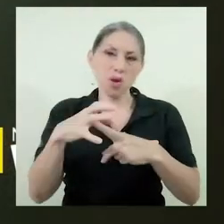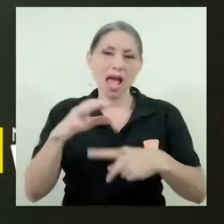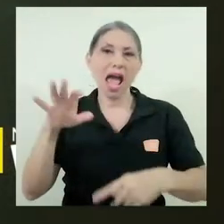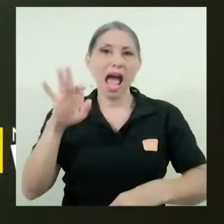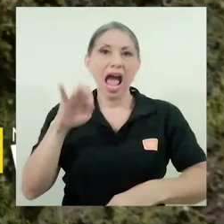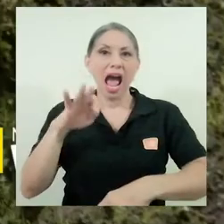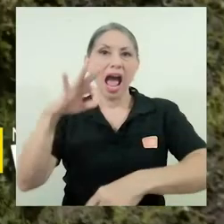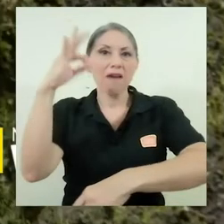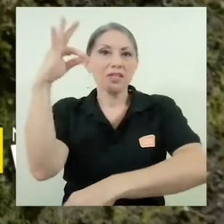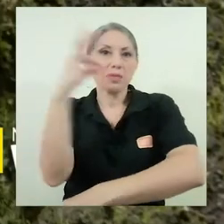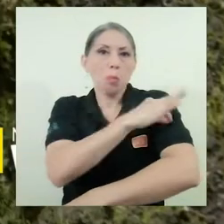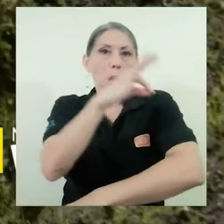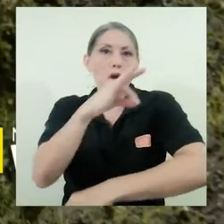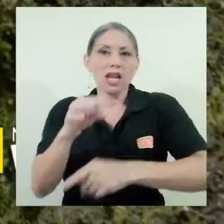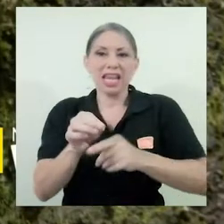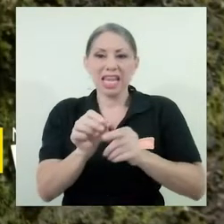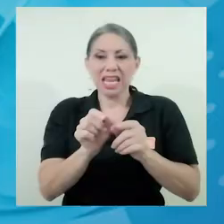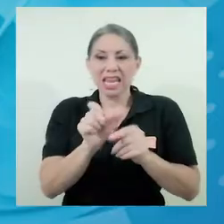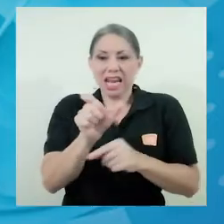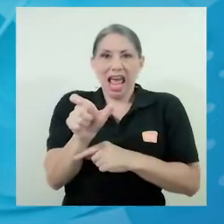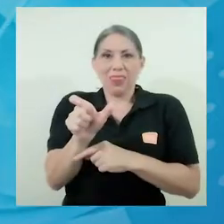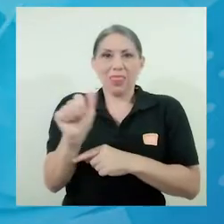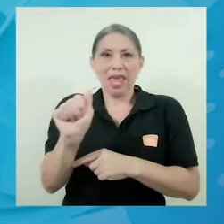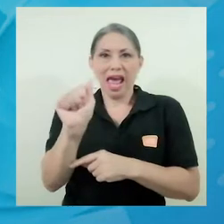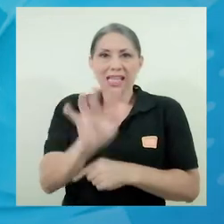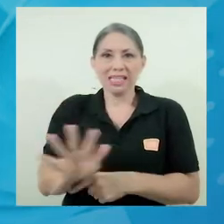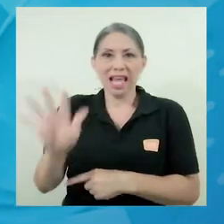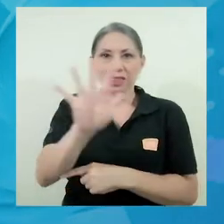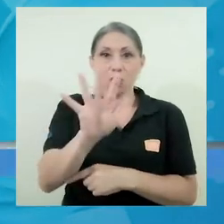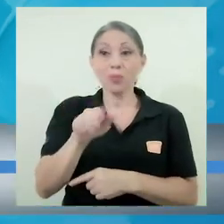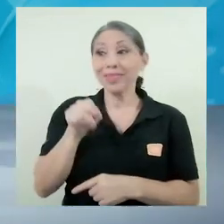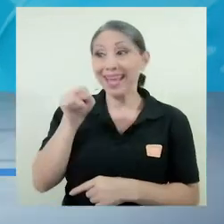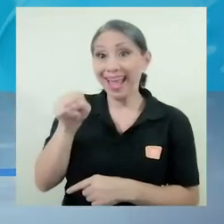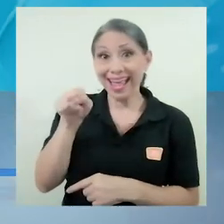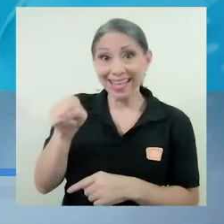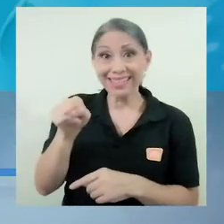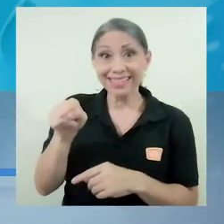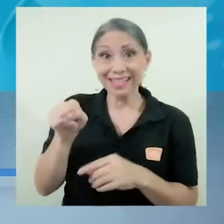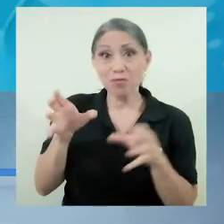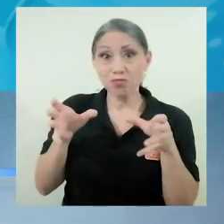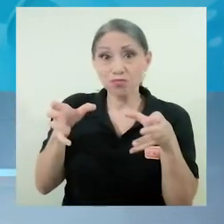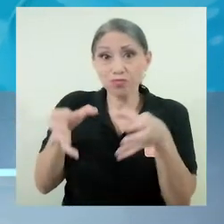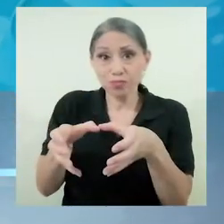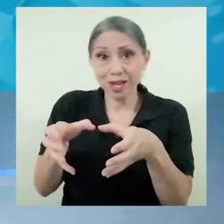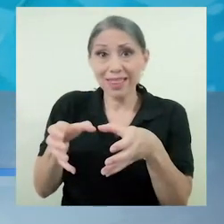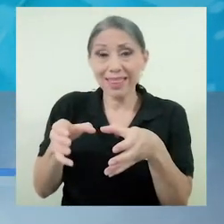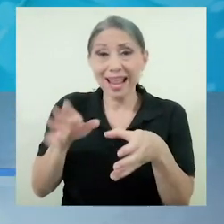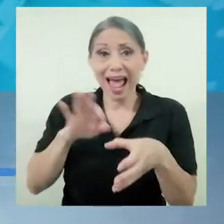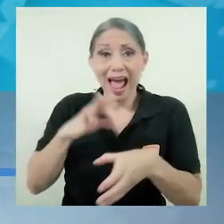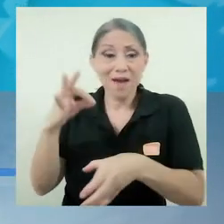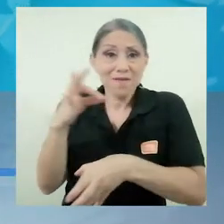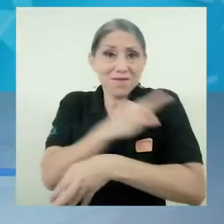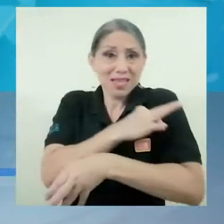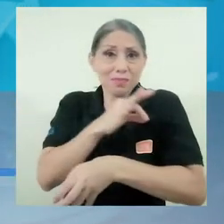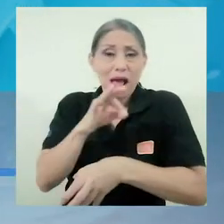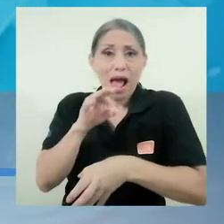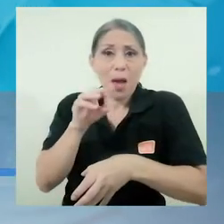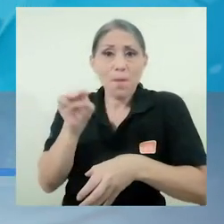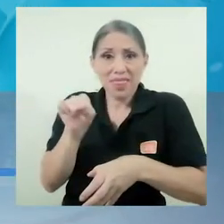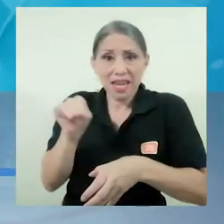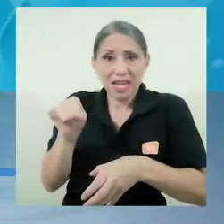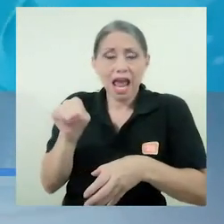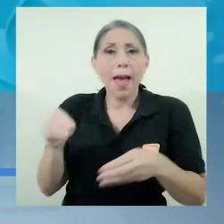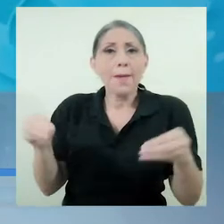asiático la subfamilia de la vespa mandarinia es una subfamilia que está